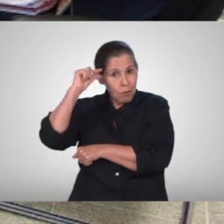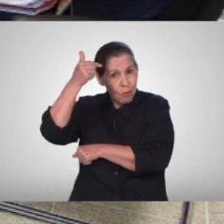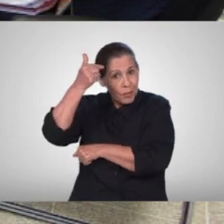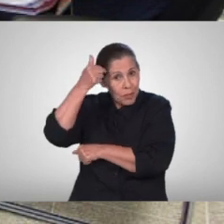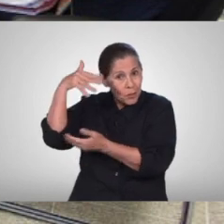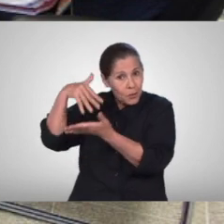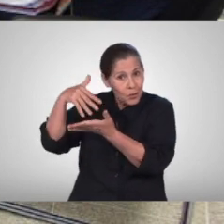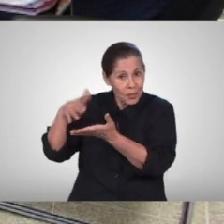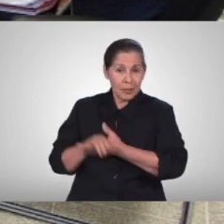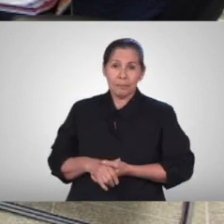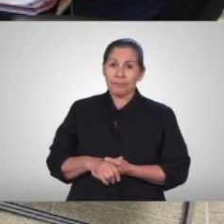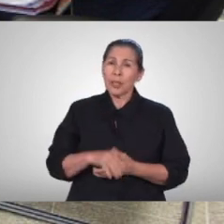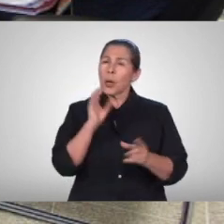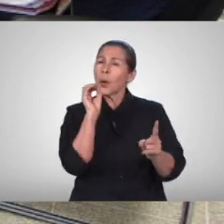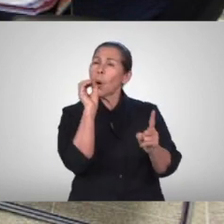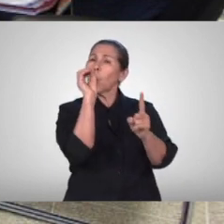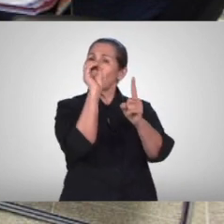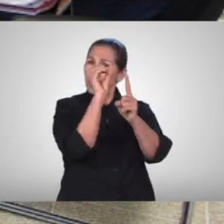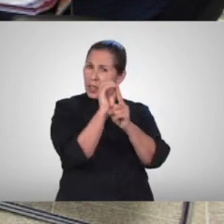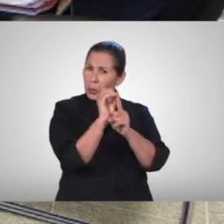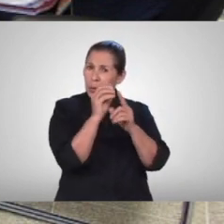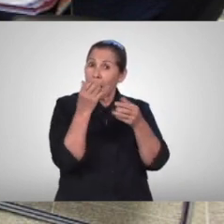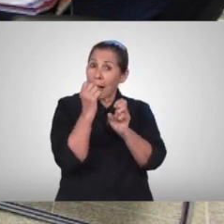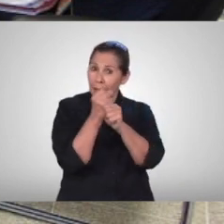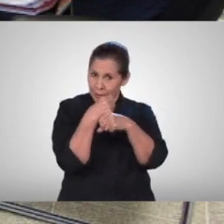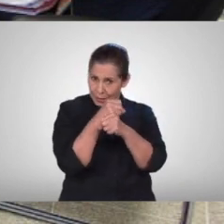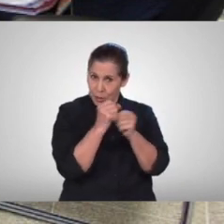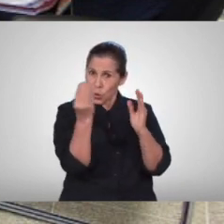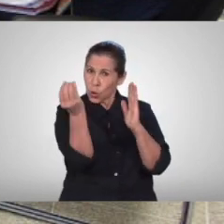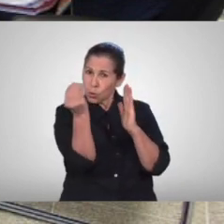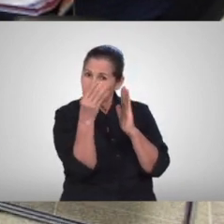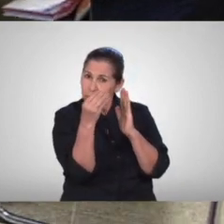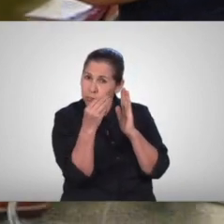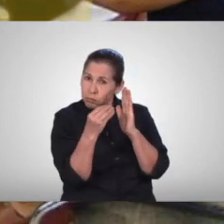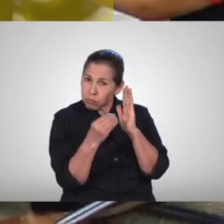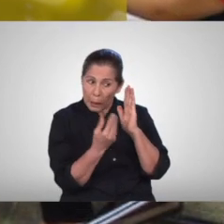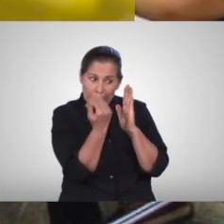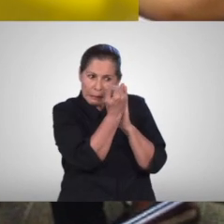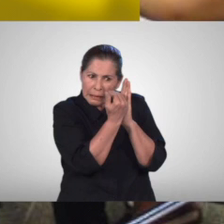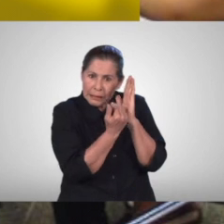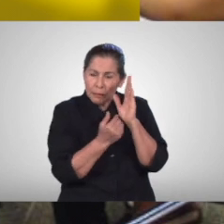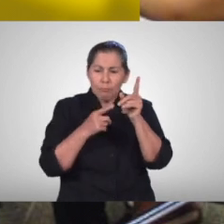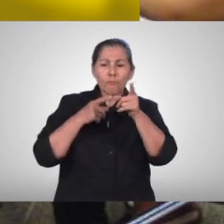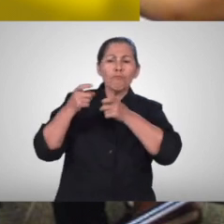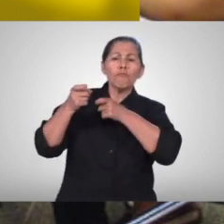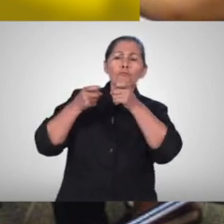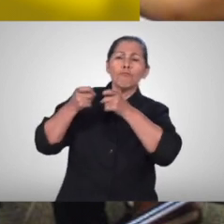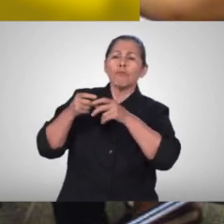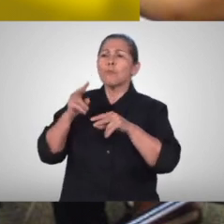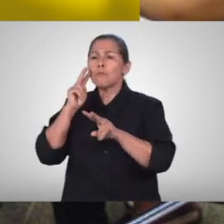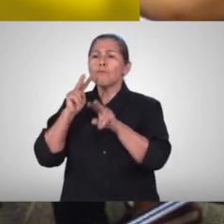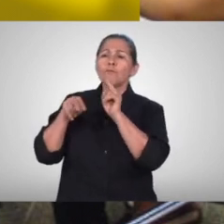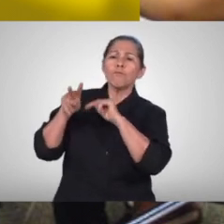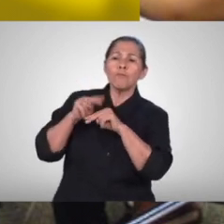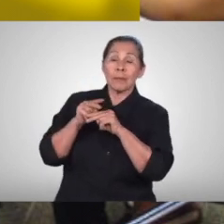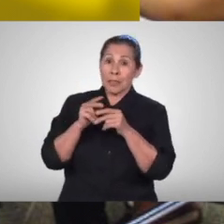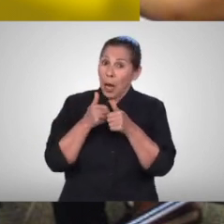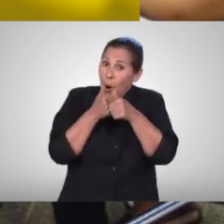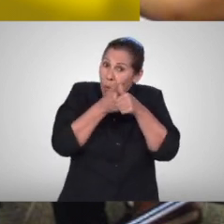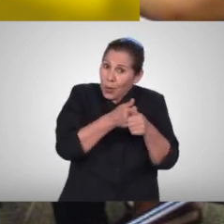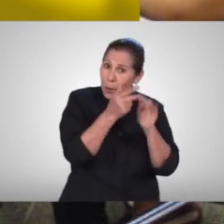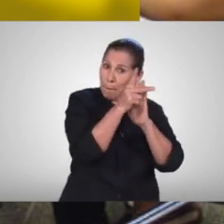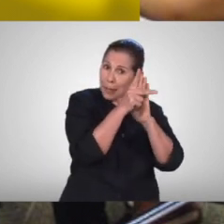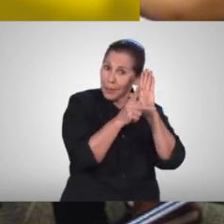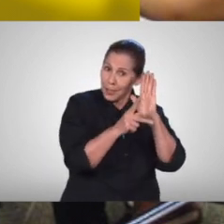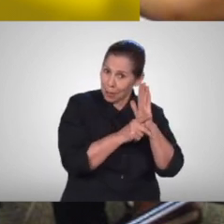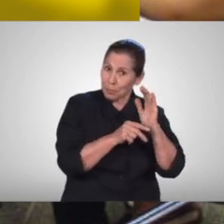con la firme intención de construir un documento que regule el ejercicio electoral estudiantil bajo principios de legitimidad